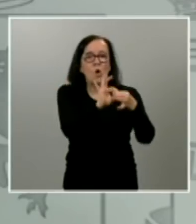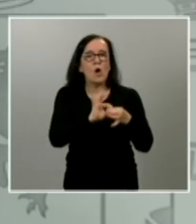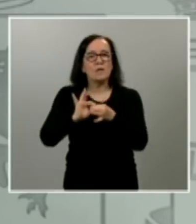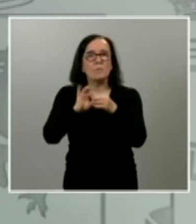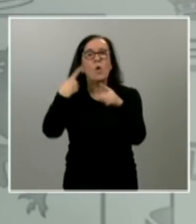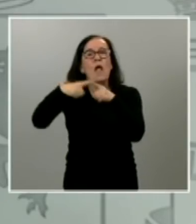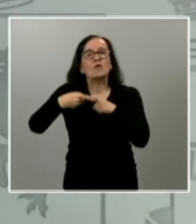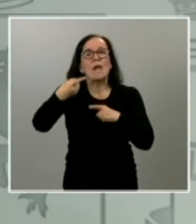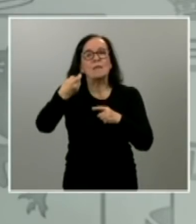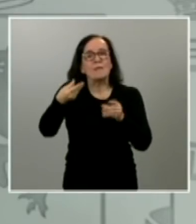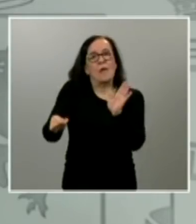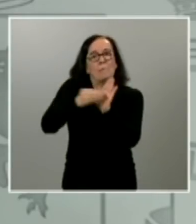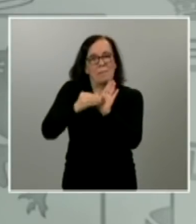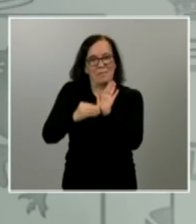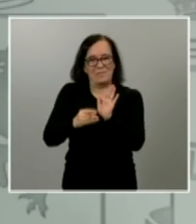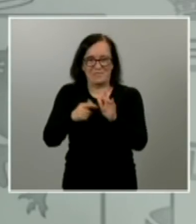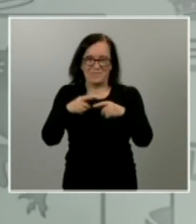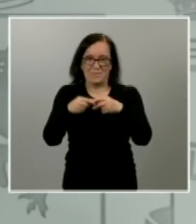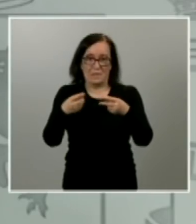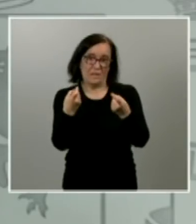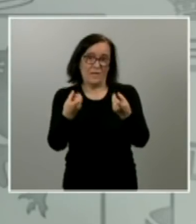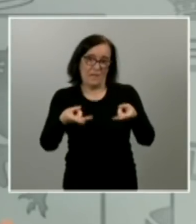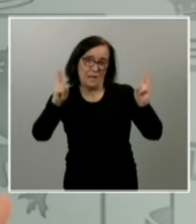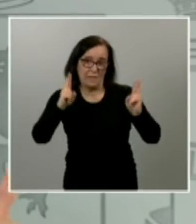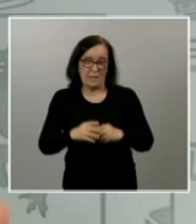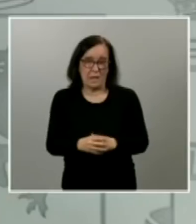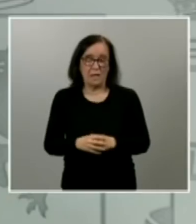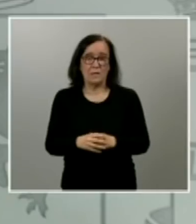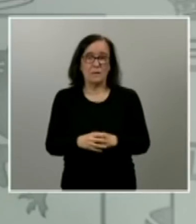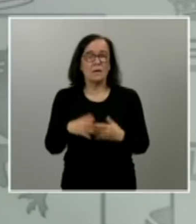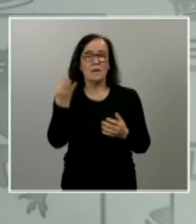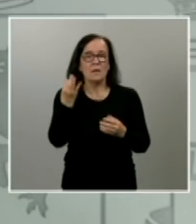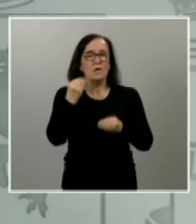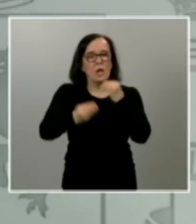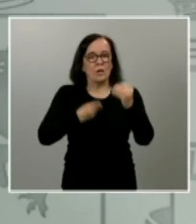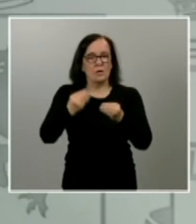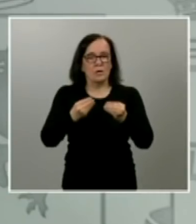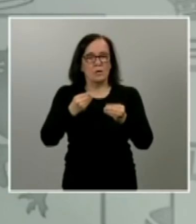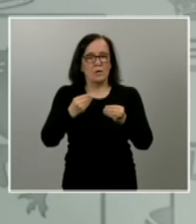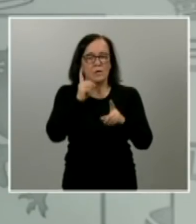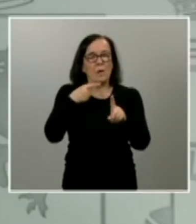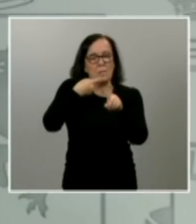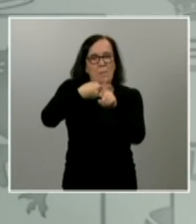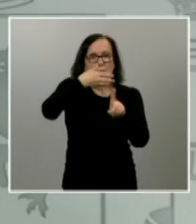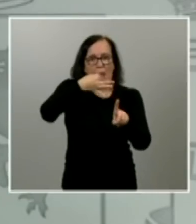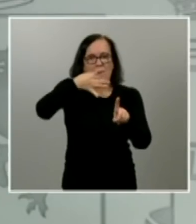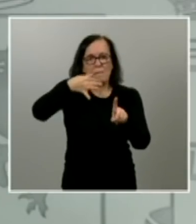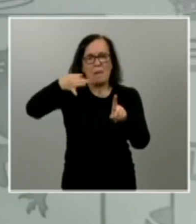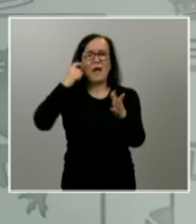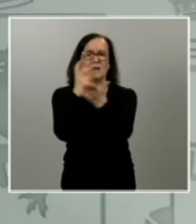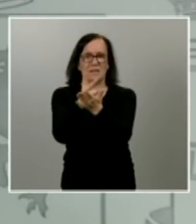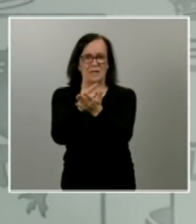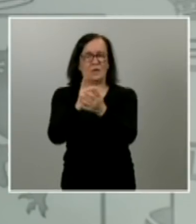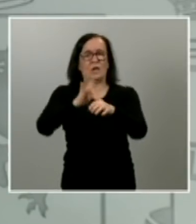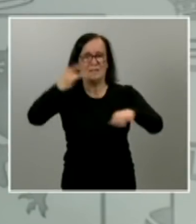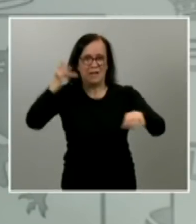de esa necesaria libertad pues tendremos que hacerlo sumado a otros muchos retos en el ámbito de la digitalización